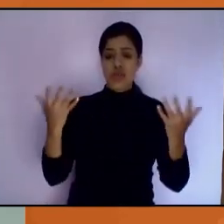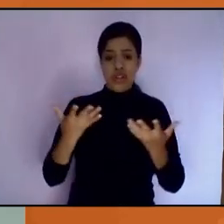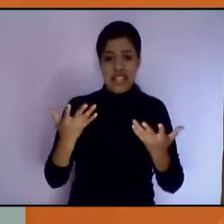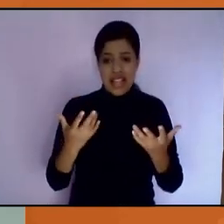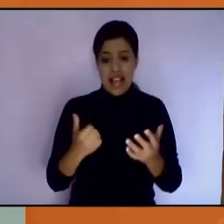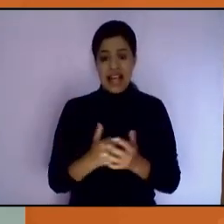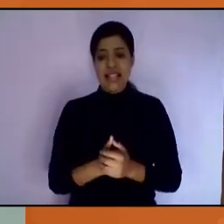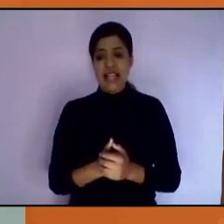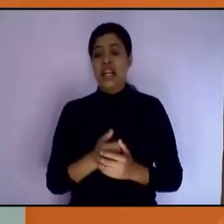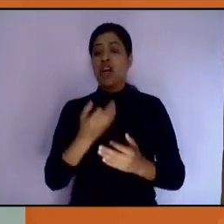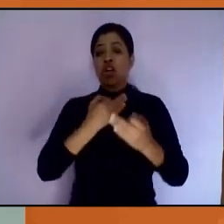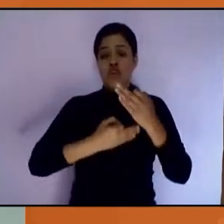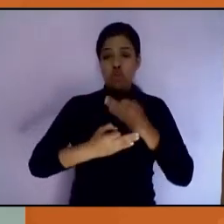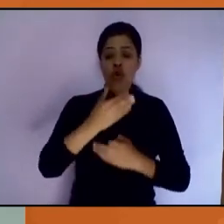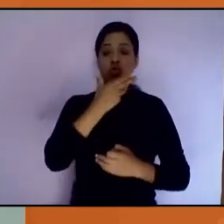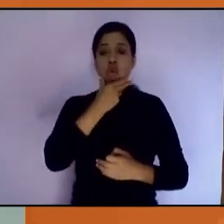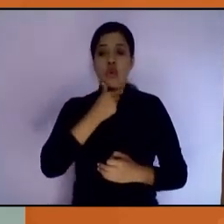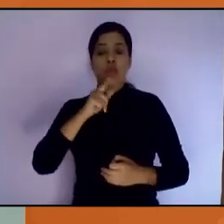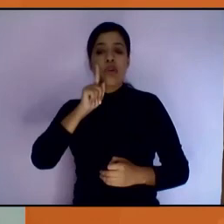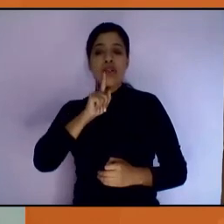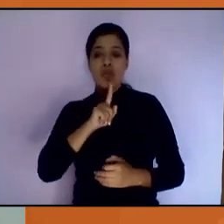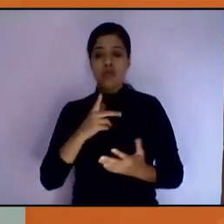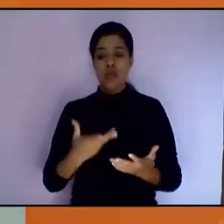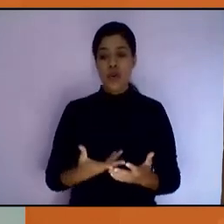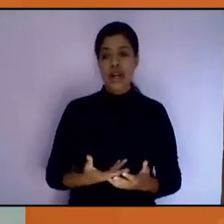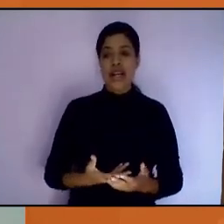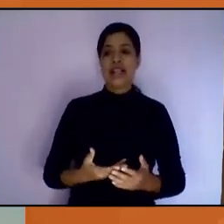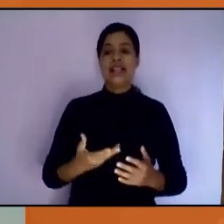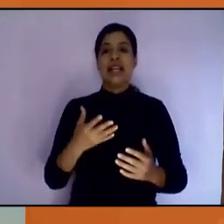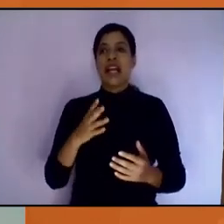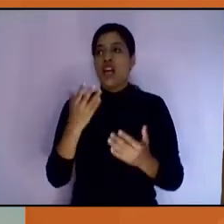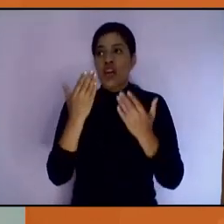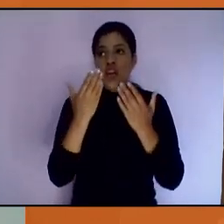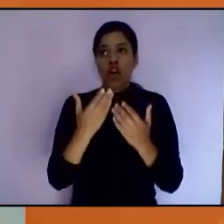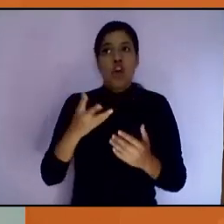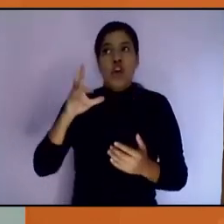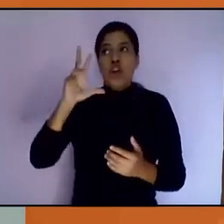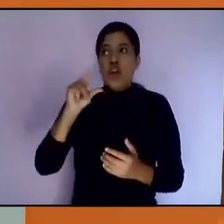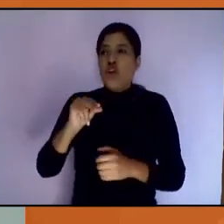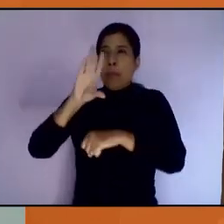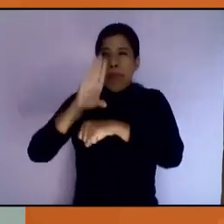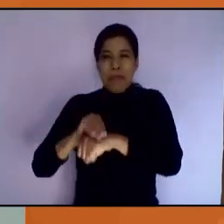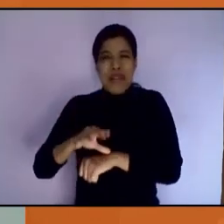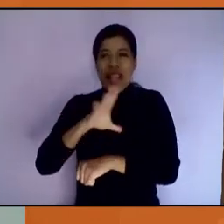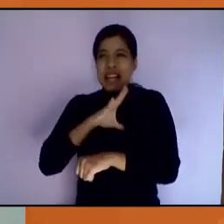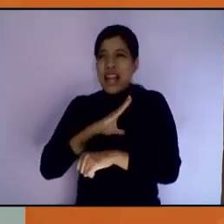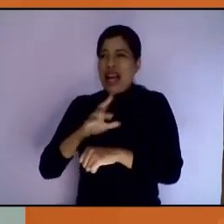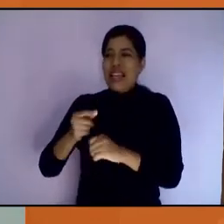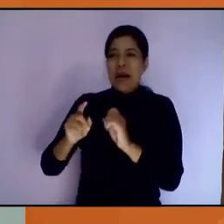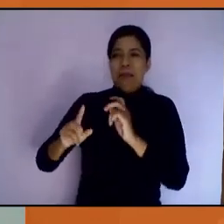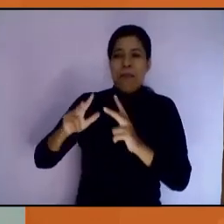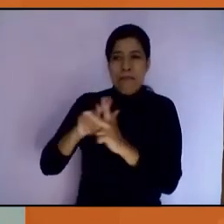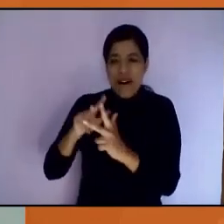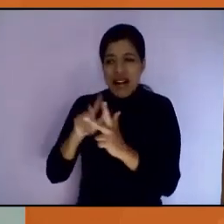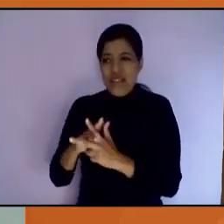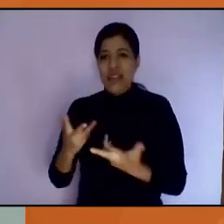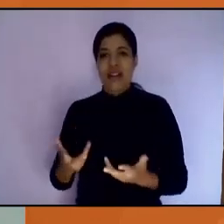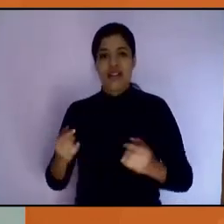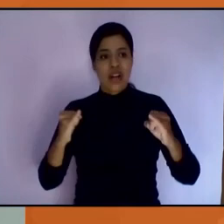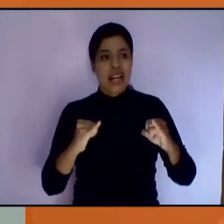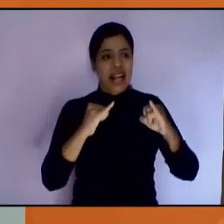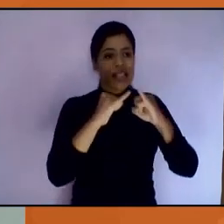todos son menos tolerantes a la violencia. Las instituciones responden más a las